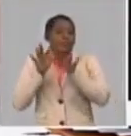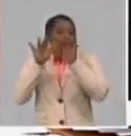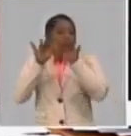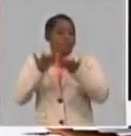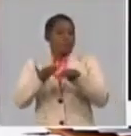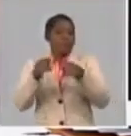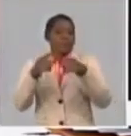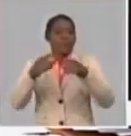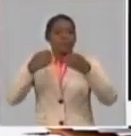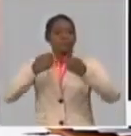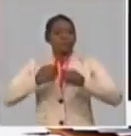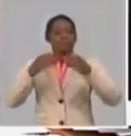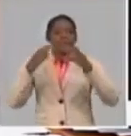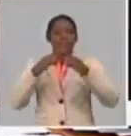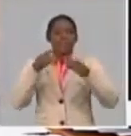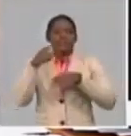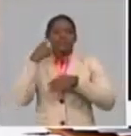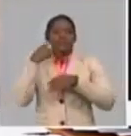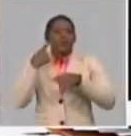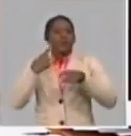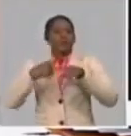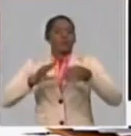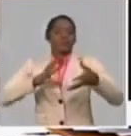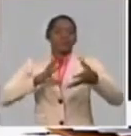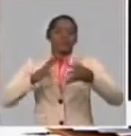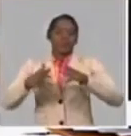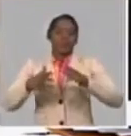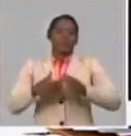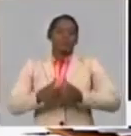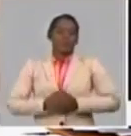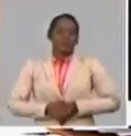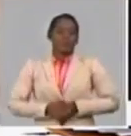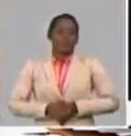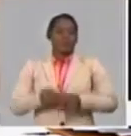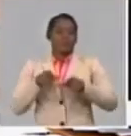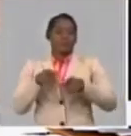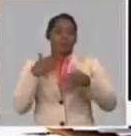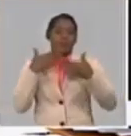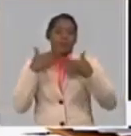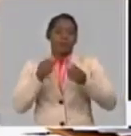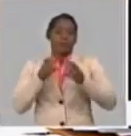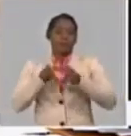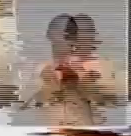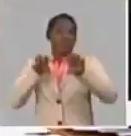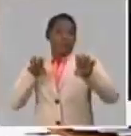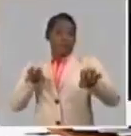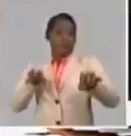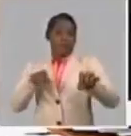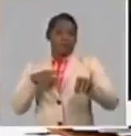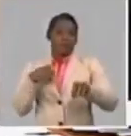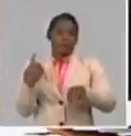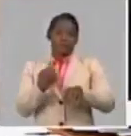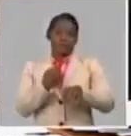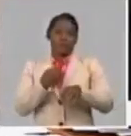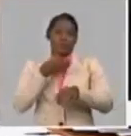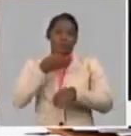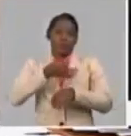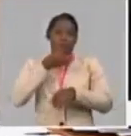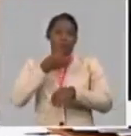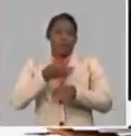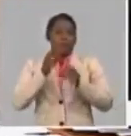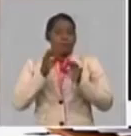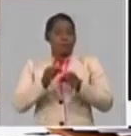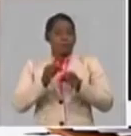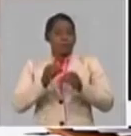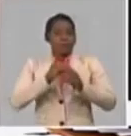eso va a reflejar y a darle vida a ese desfile. Así estaremos dando elementos testimoniales de nuestra historia durante toda la mañana y en la